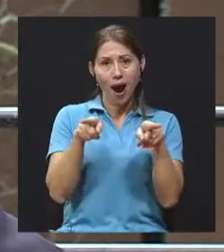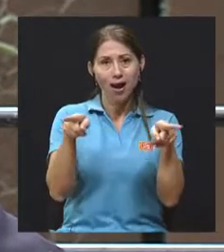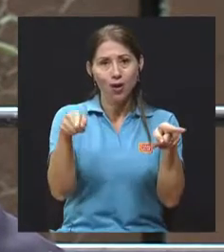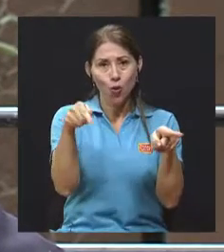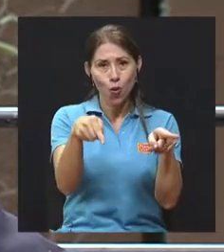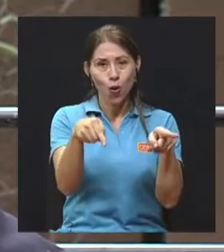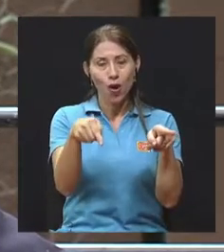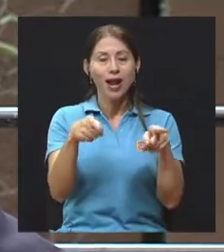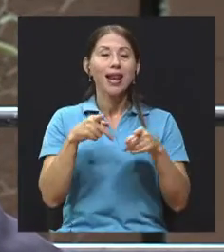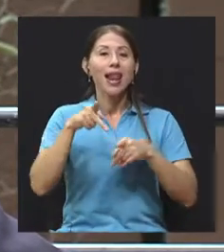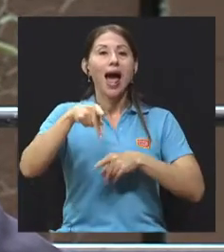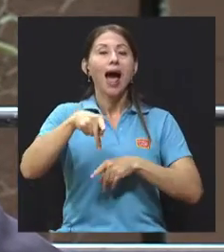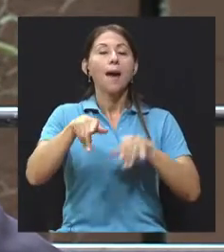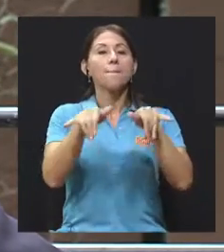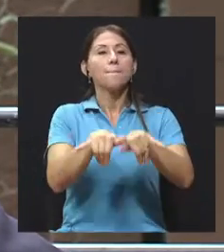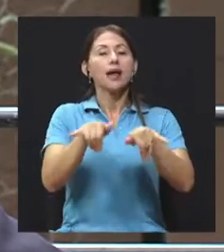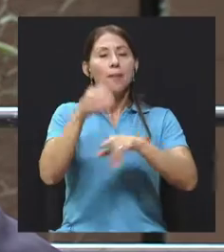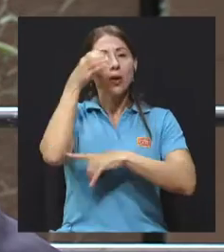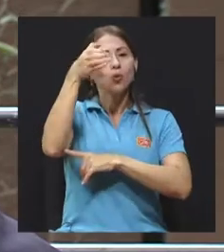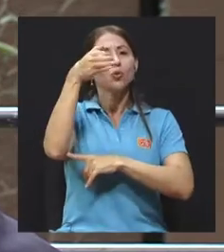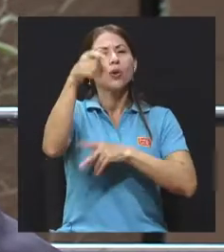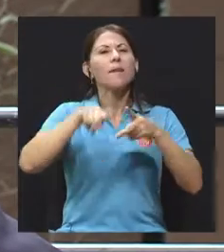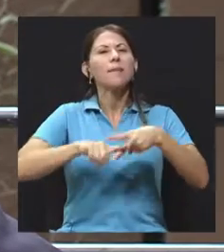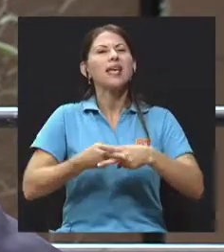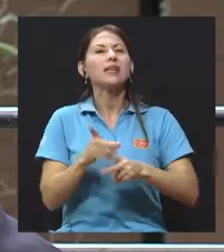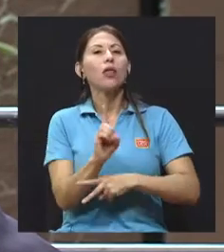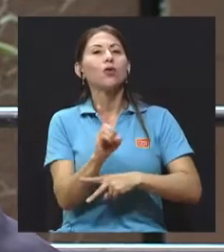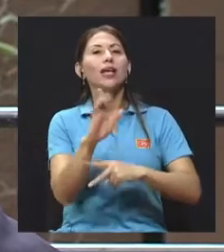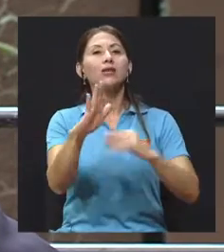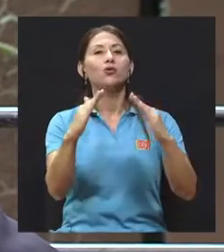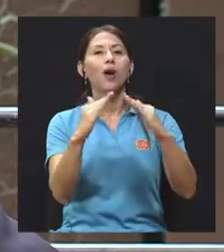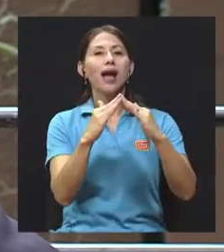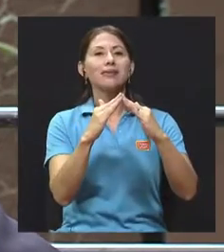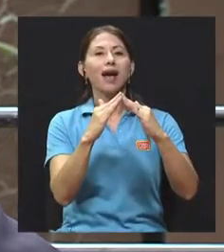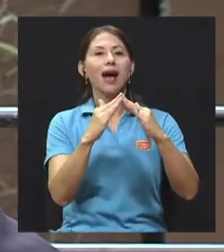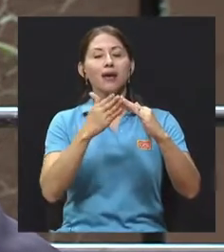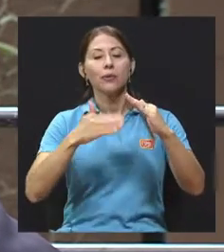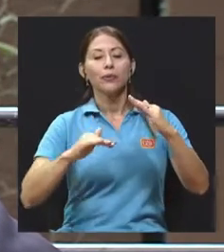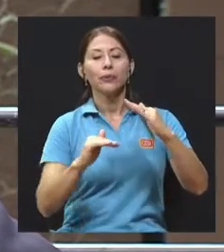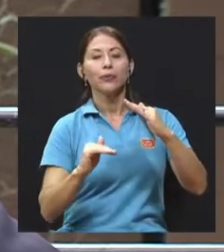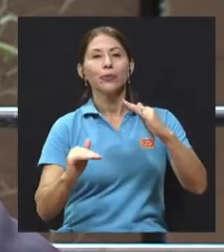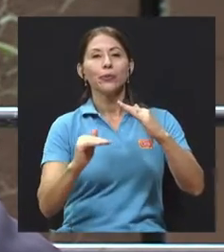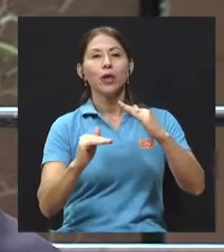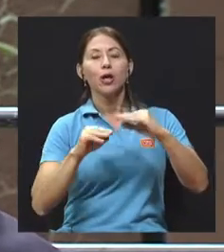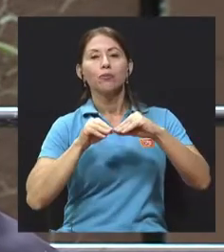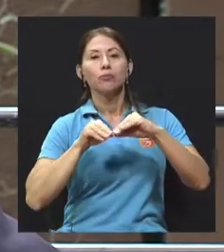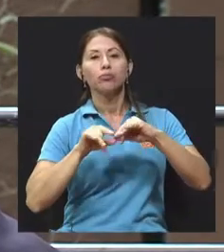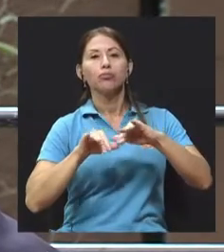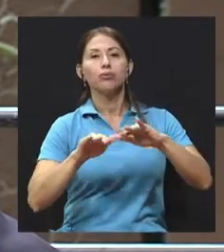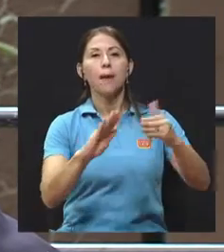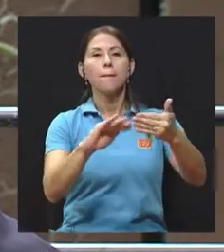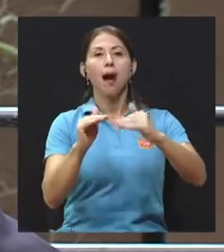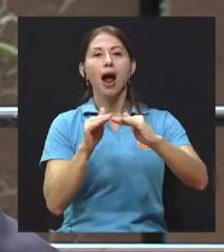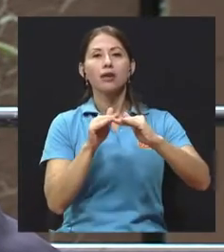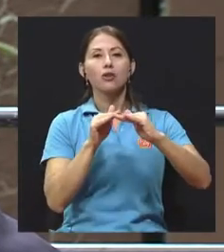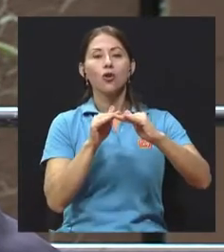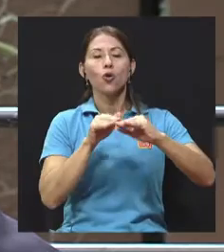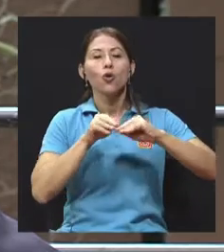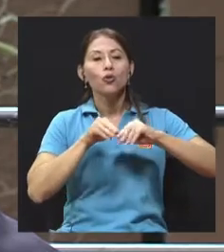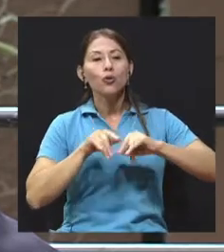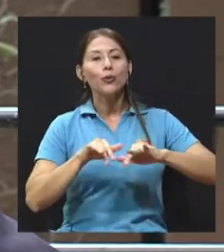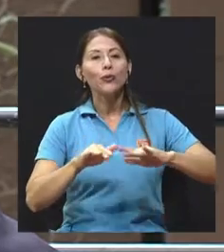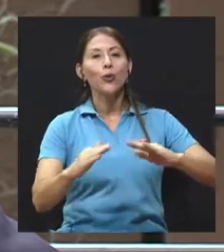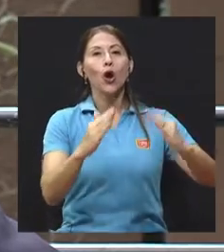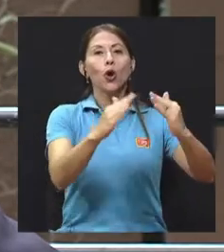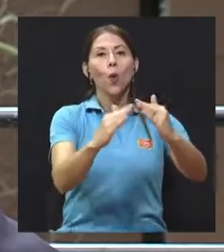parte de la permacultura empieza en la jardinera de su casa y se extiende hacia sus barrios, después hacia su comunidad,